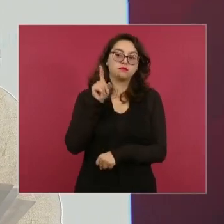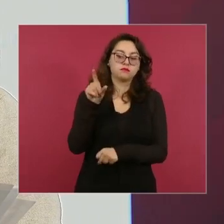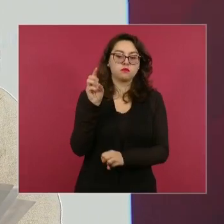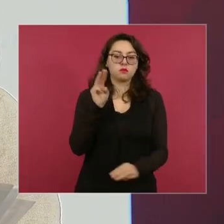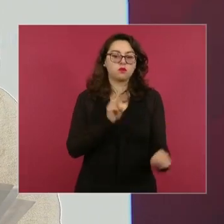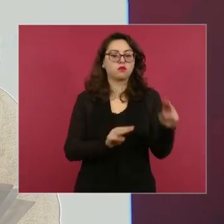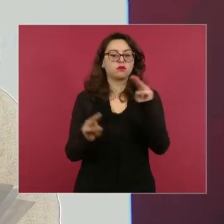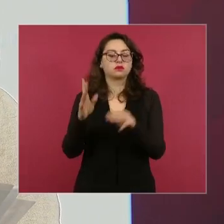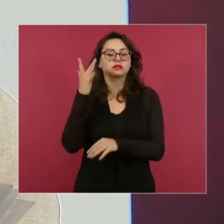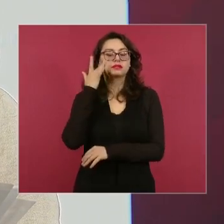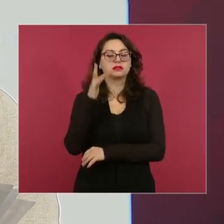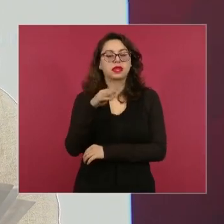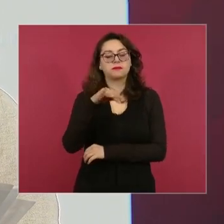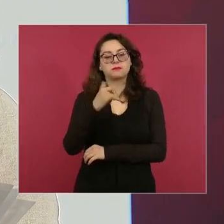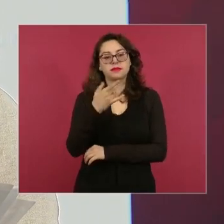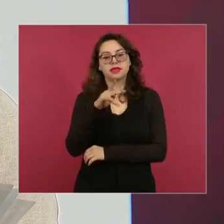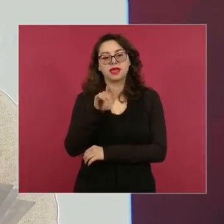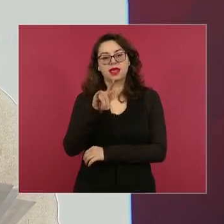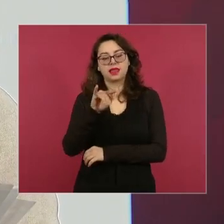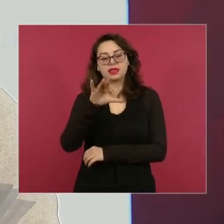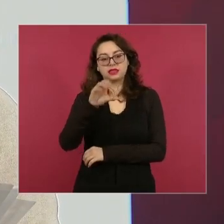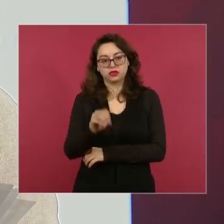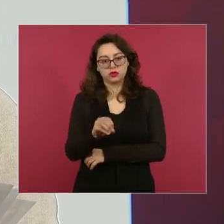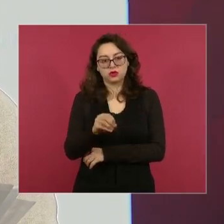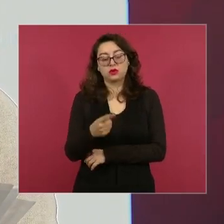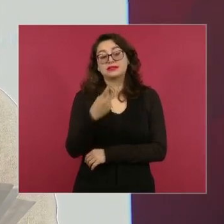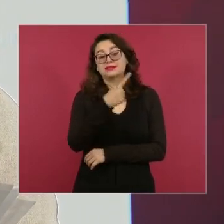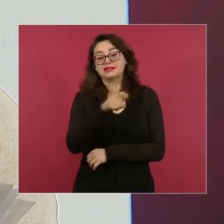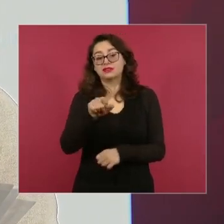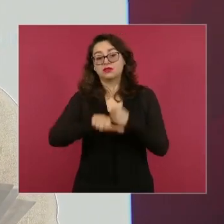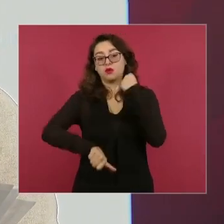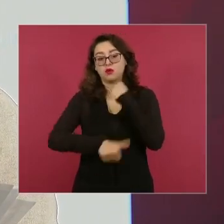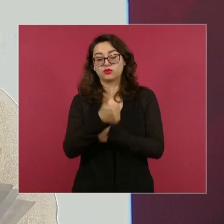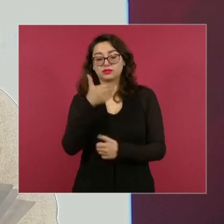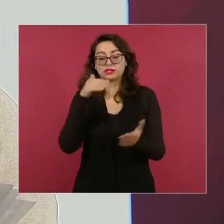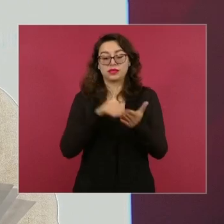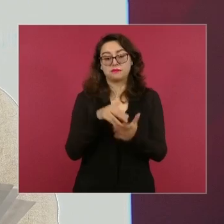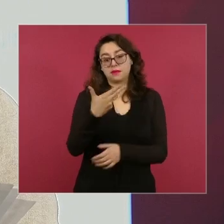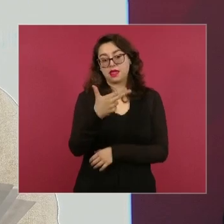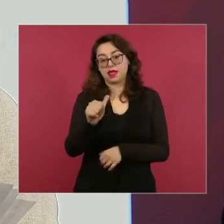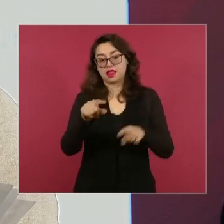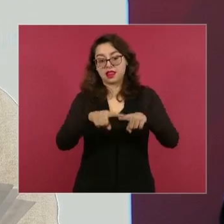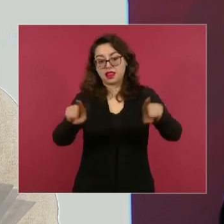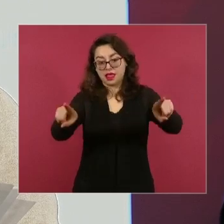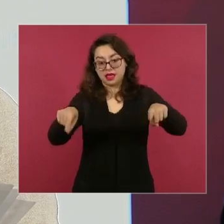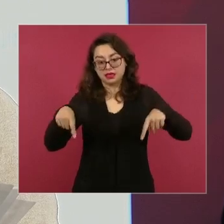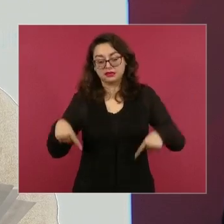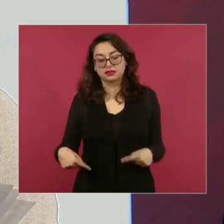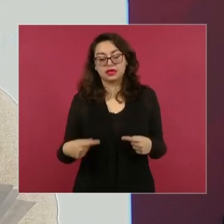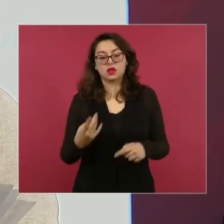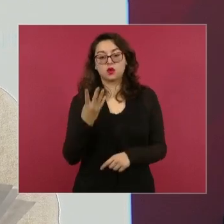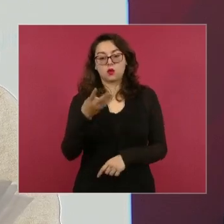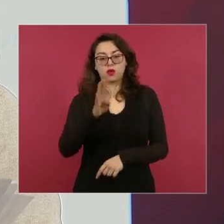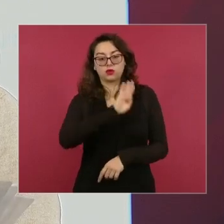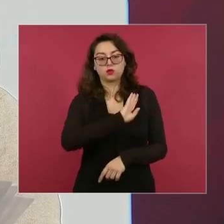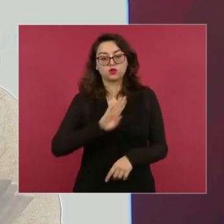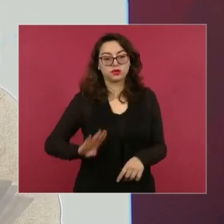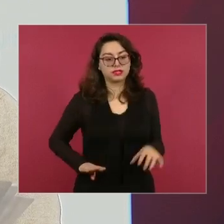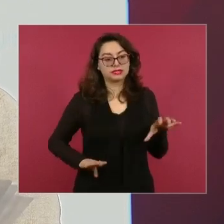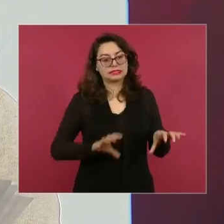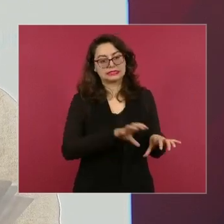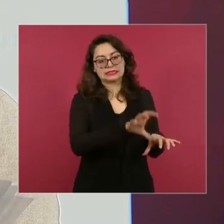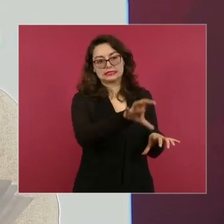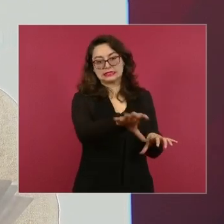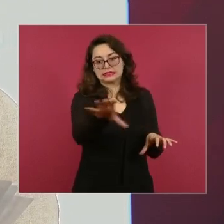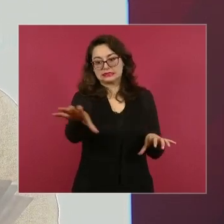con 111 mil 160 hectáreas, trabajamos con 36 núcleos agrarios en cuatro municipios y